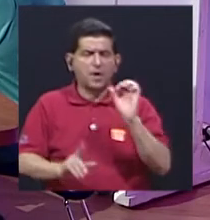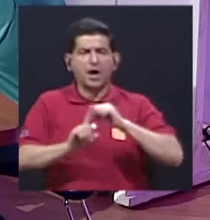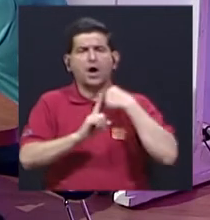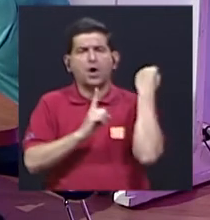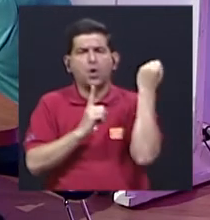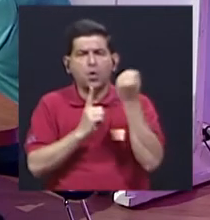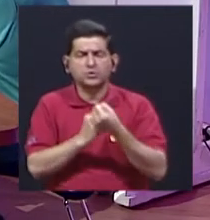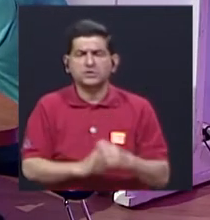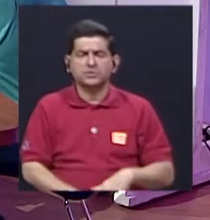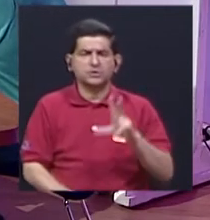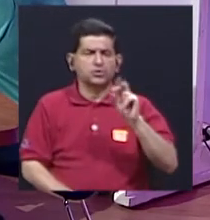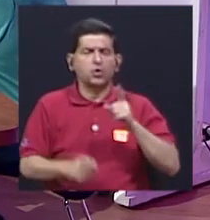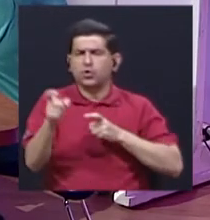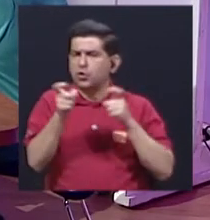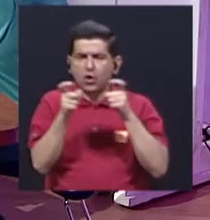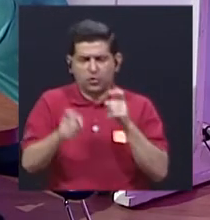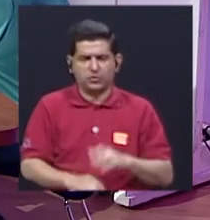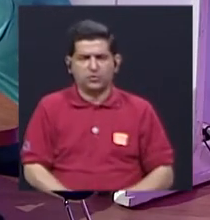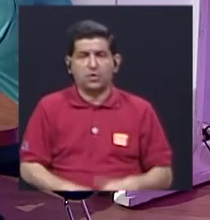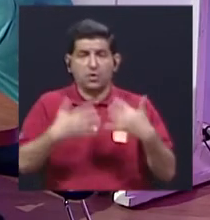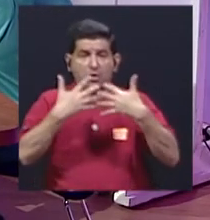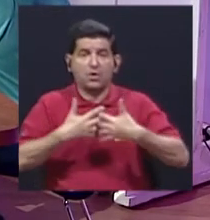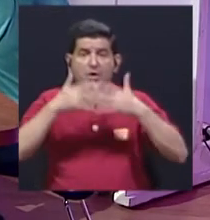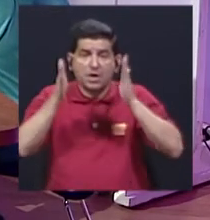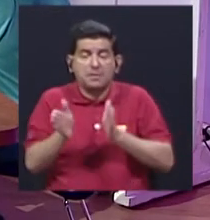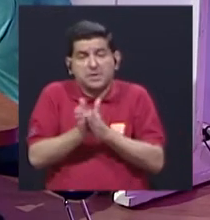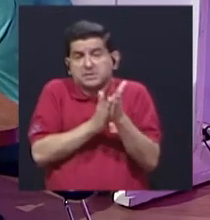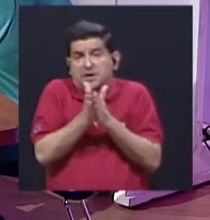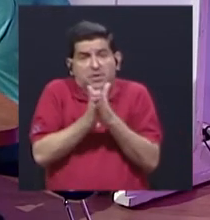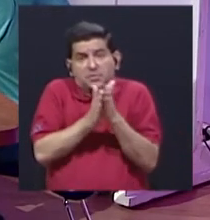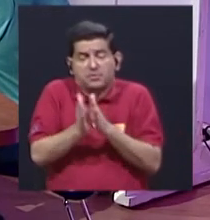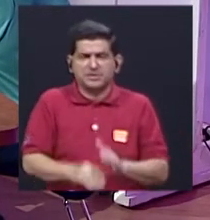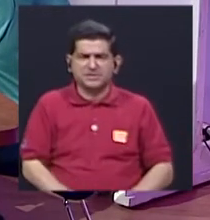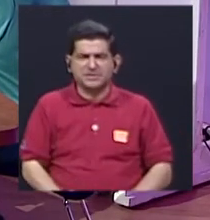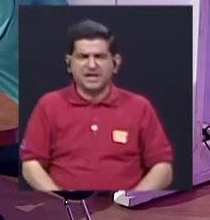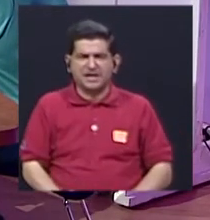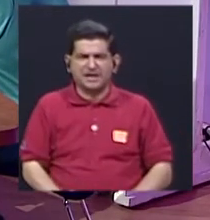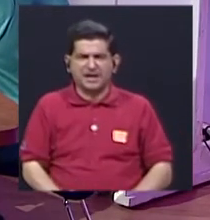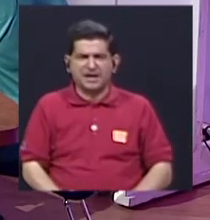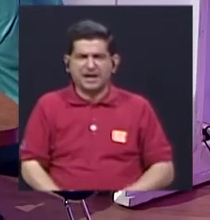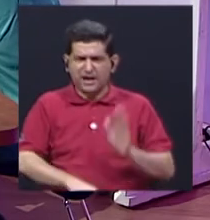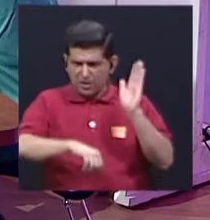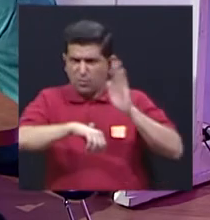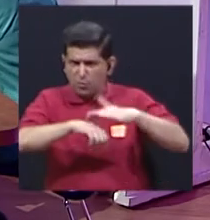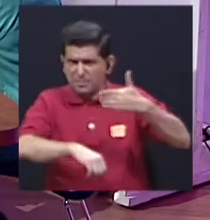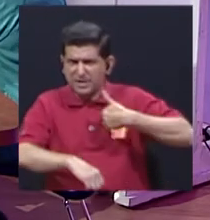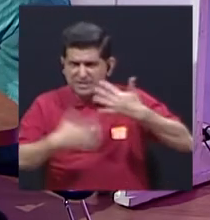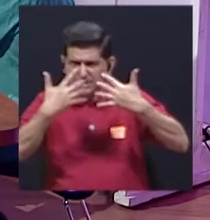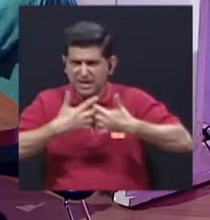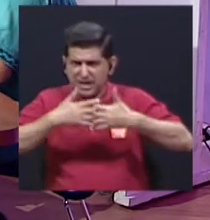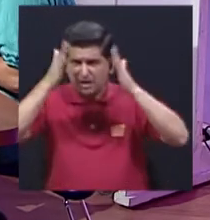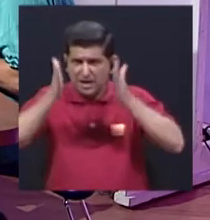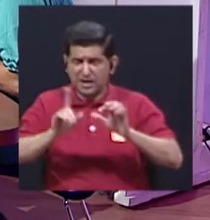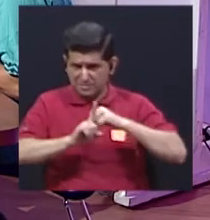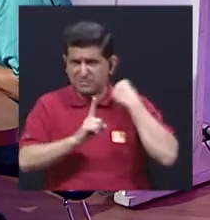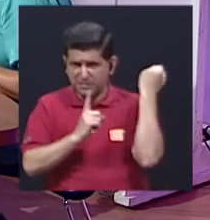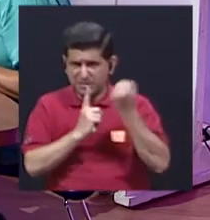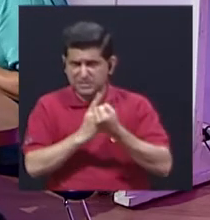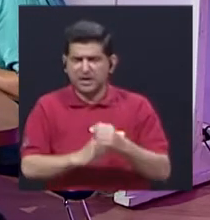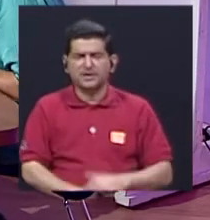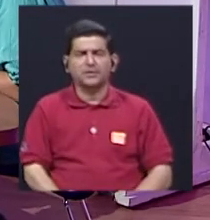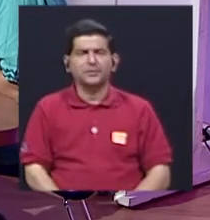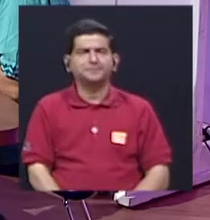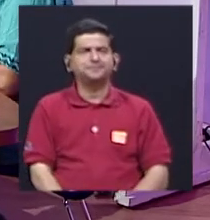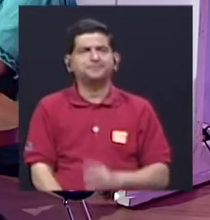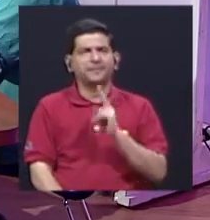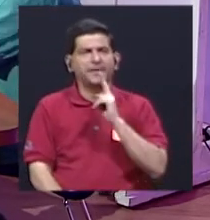asunto que no es regulado y el empresario aprovecha esa situación? ¿Hay que satanizar al empresario y culparlo de que eso sea así? No. En